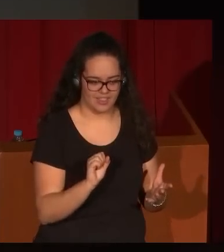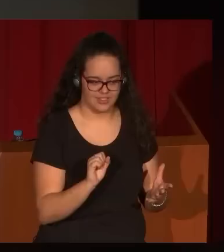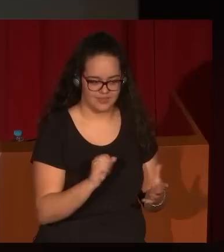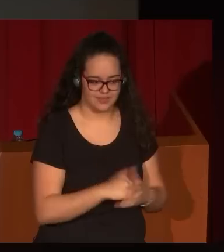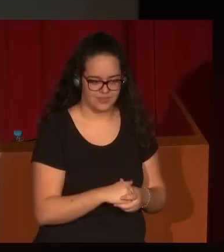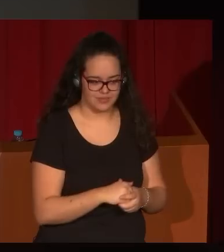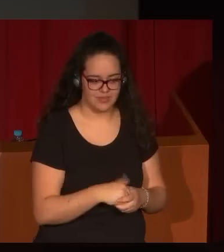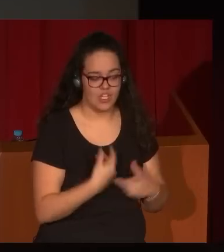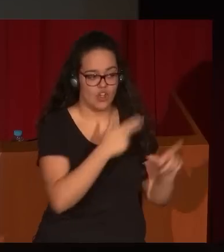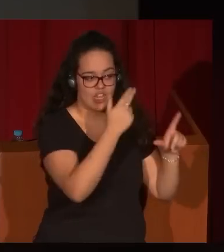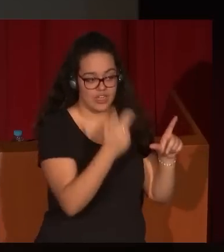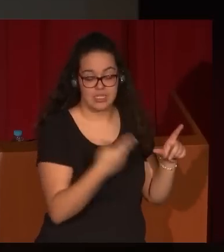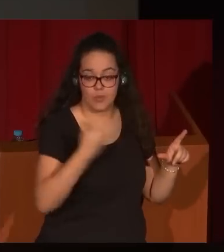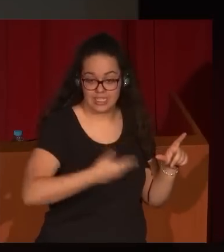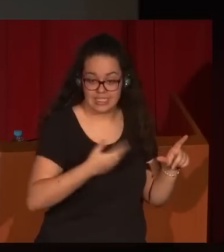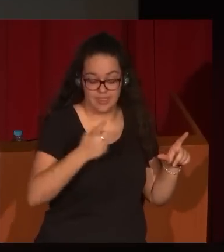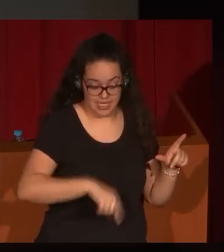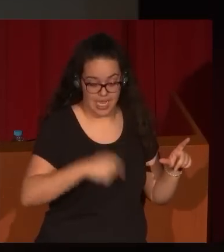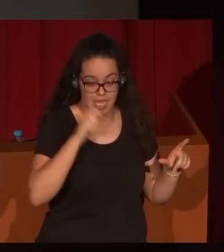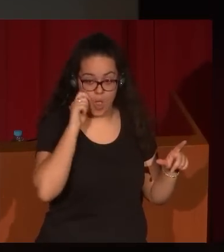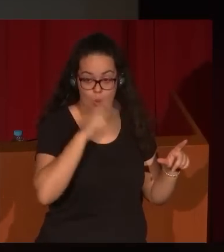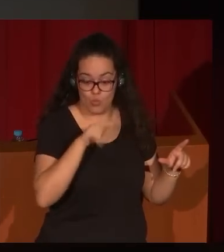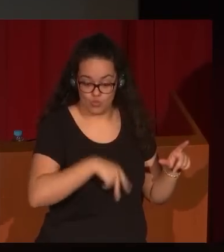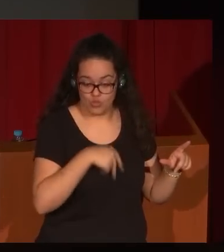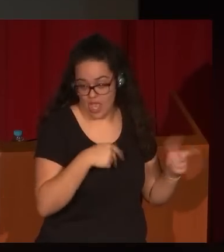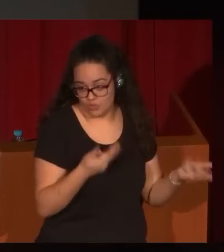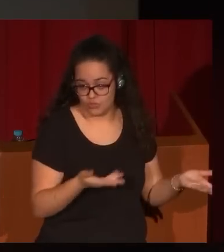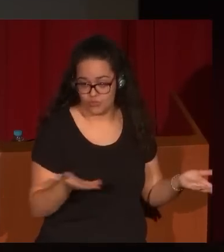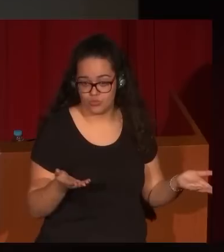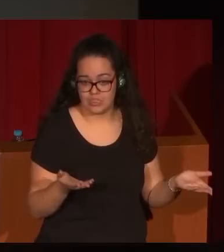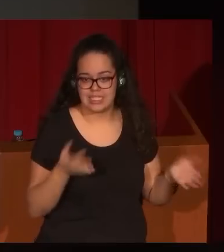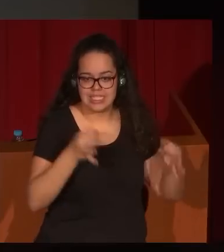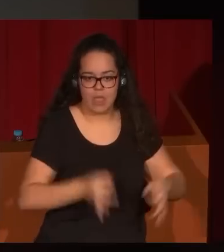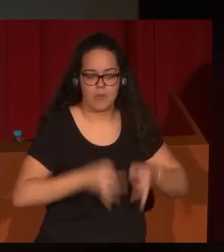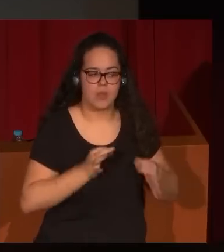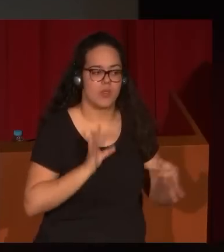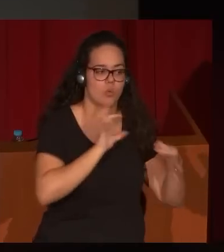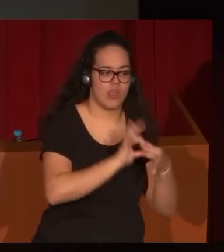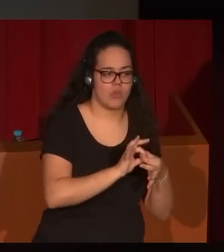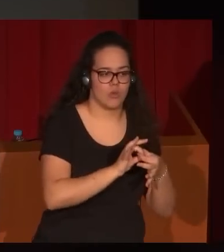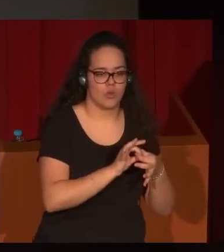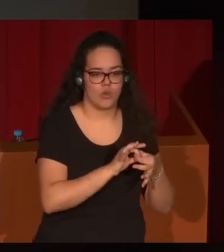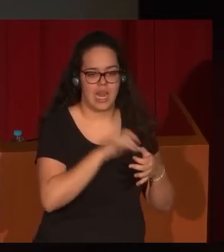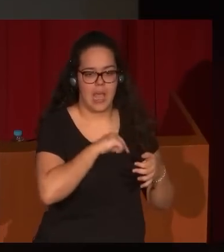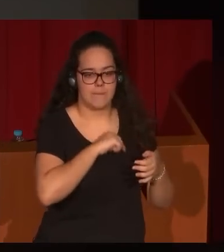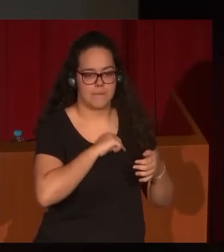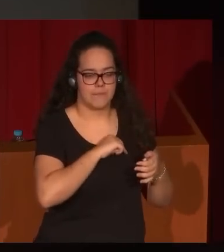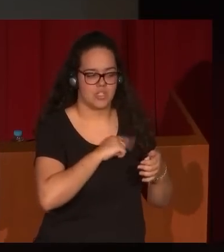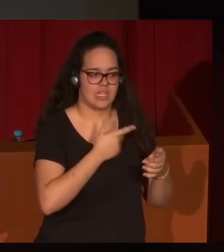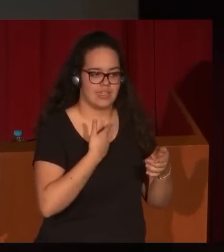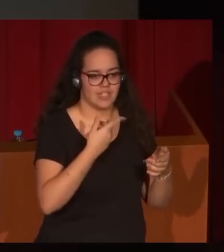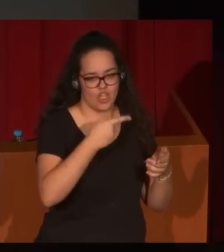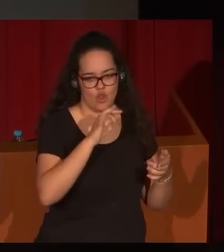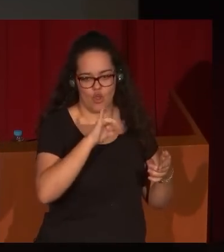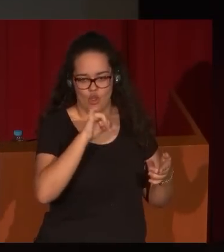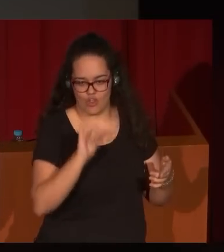colecciones importantes y en museos, como un gran artista siempre vinculado con la personalidad de Goya, con la estela o